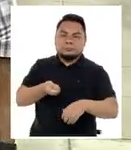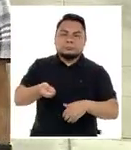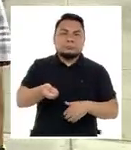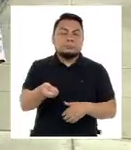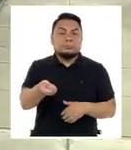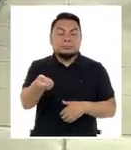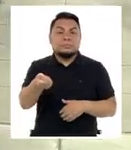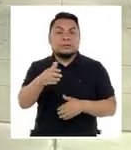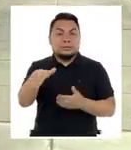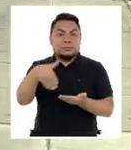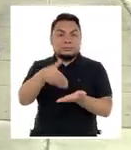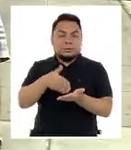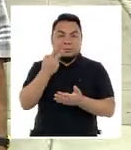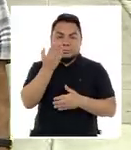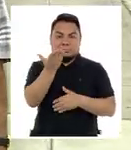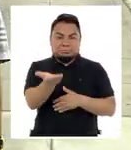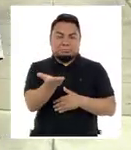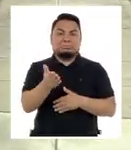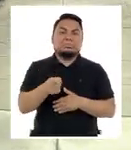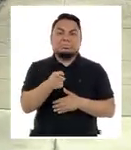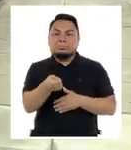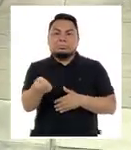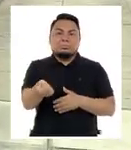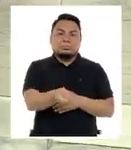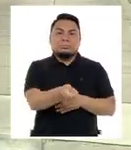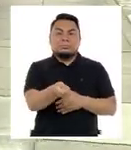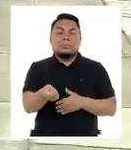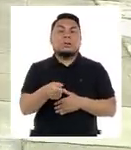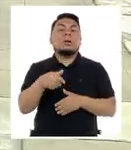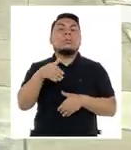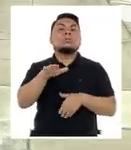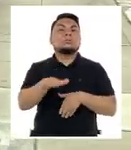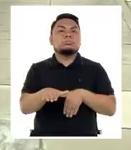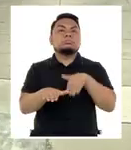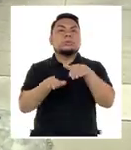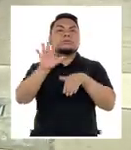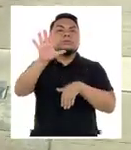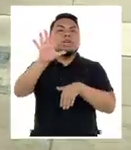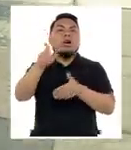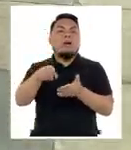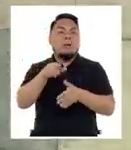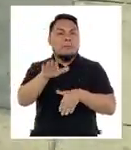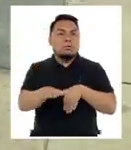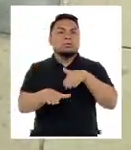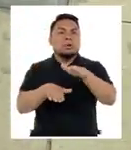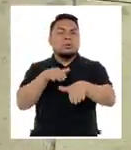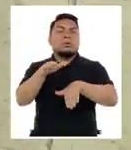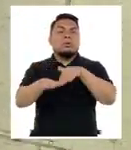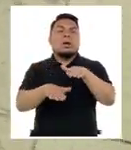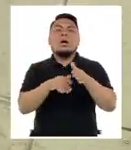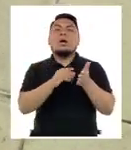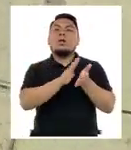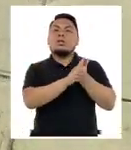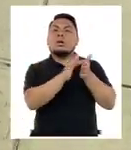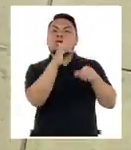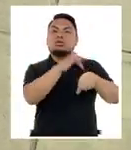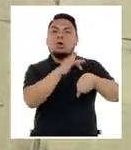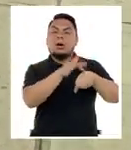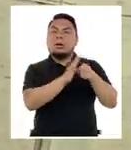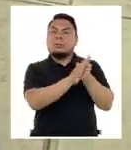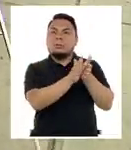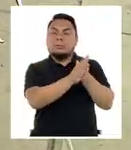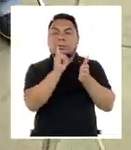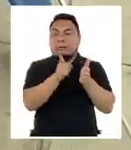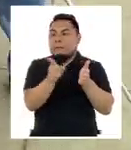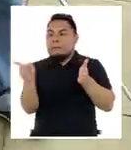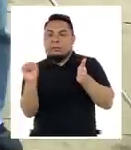el bastón va al centro, yo voy haciendo así, de lado a lado, y cada cinco pasos, por decir, voy tocando la pared para no